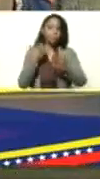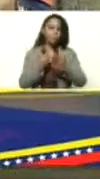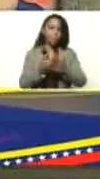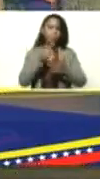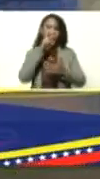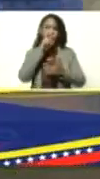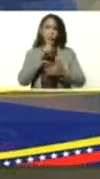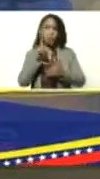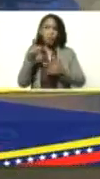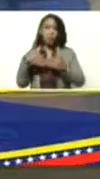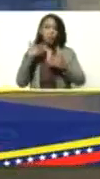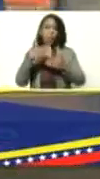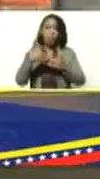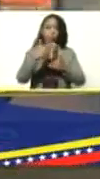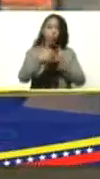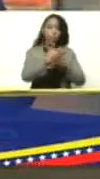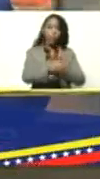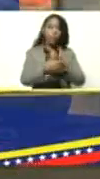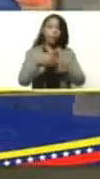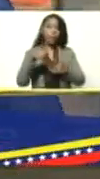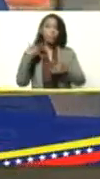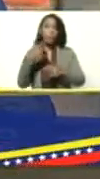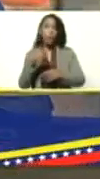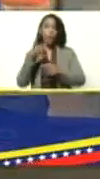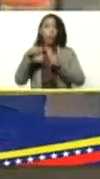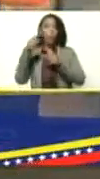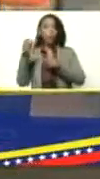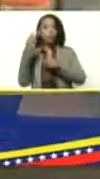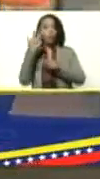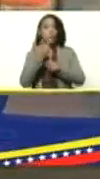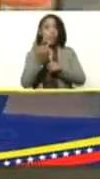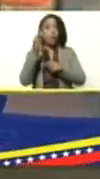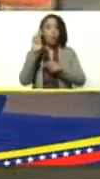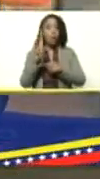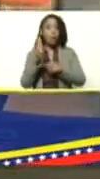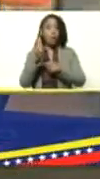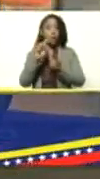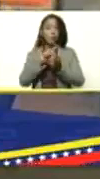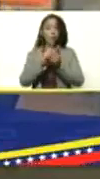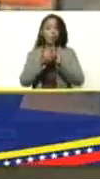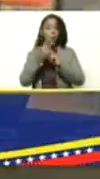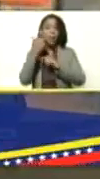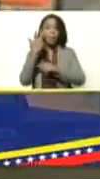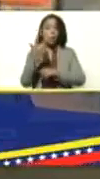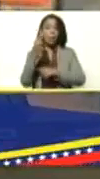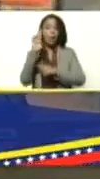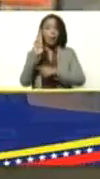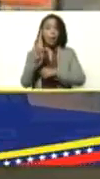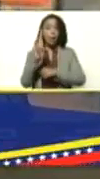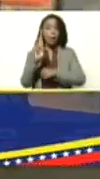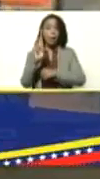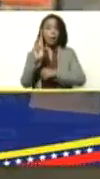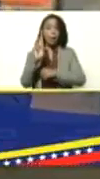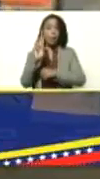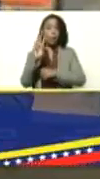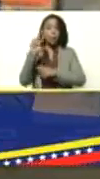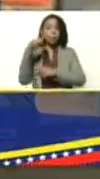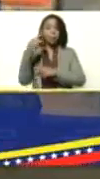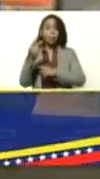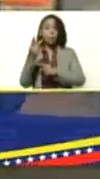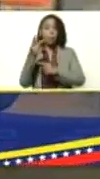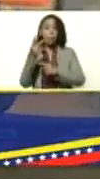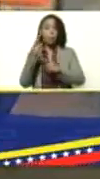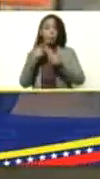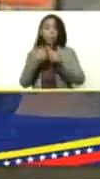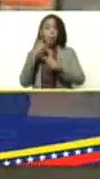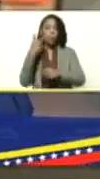comandante Chávez lanzó otras tres R y se convirtieron en las tres R al cuadrado ¿verdad?